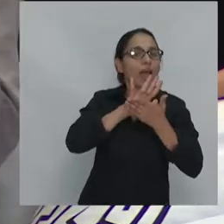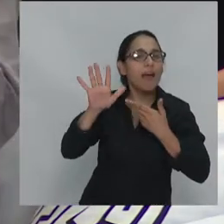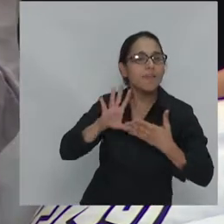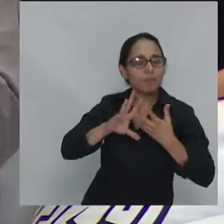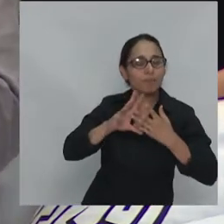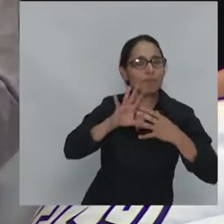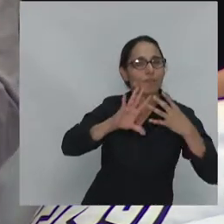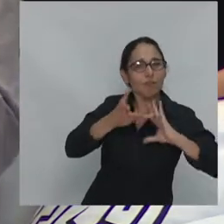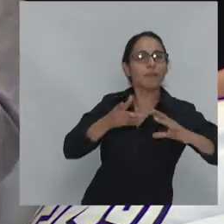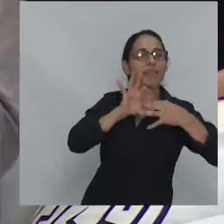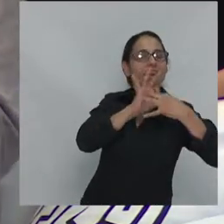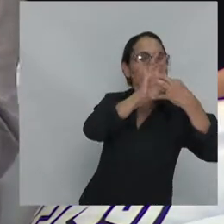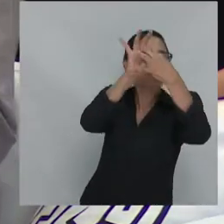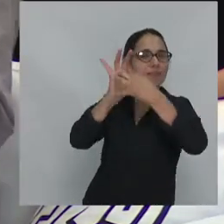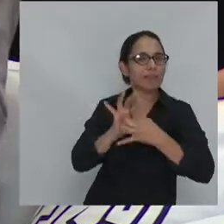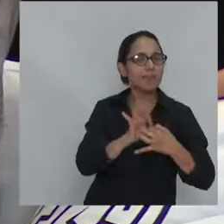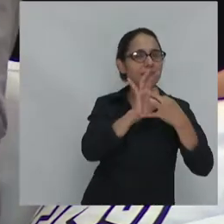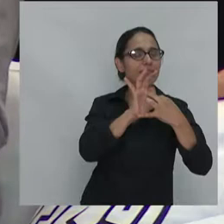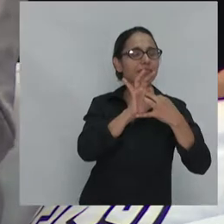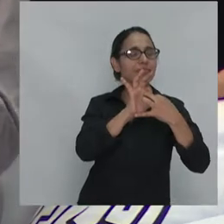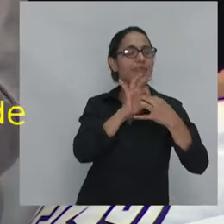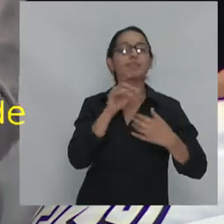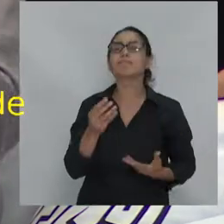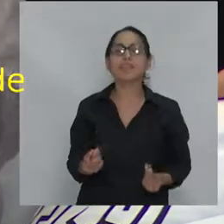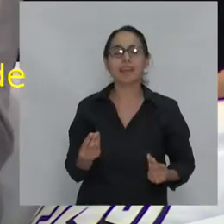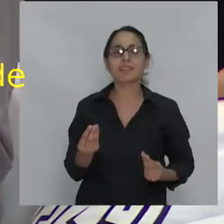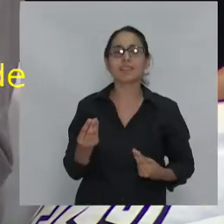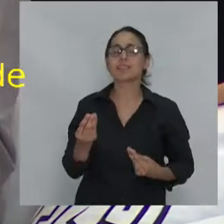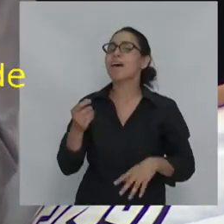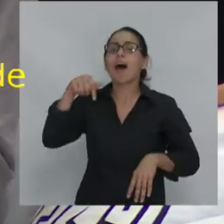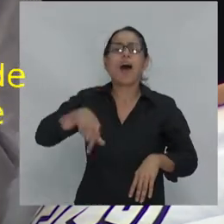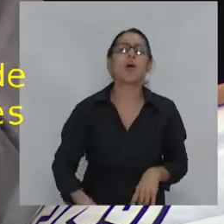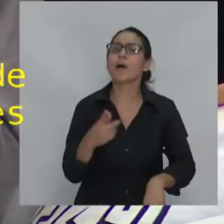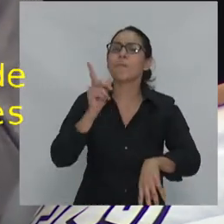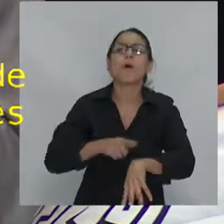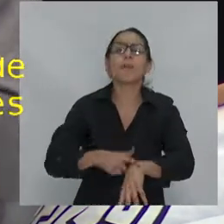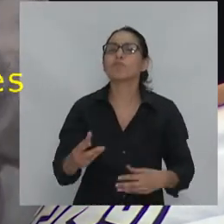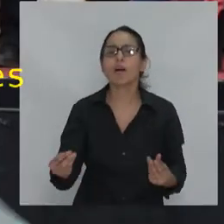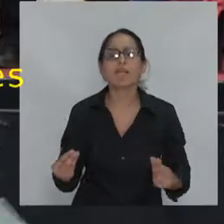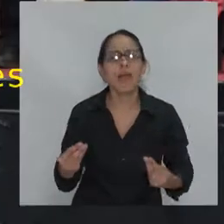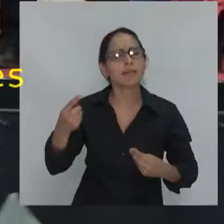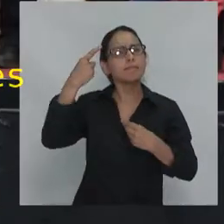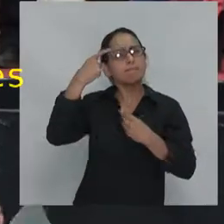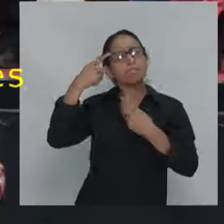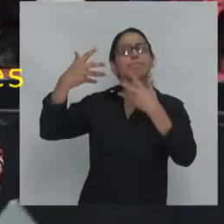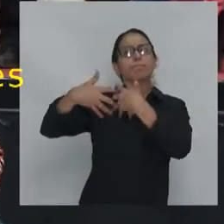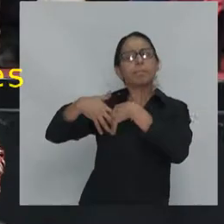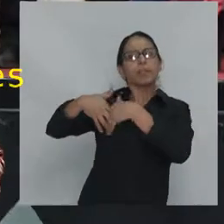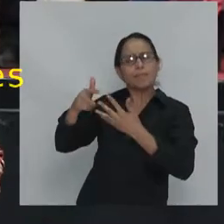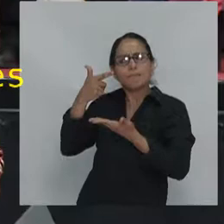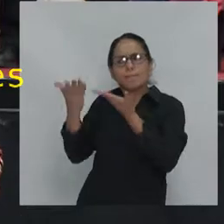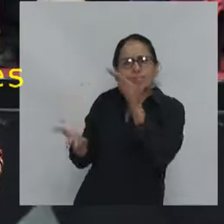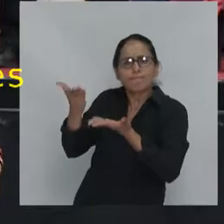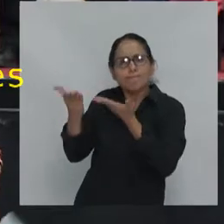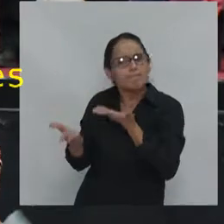significa que es la hora del pensamiento crítico entonces es significativo que este es